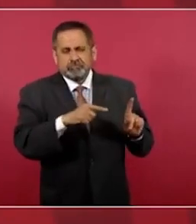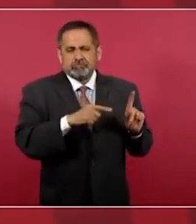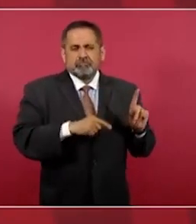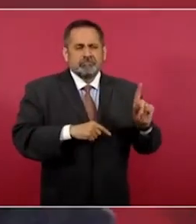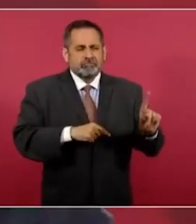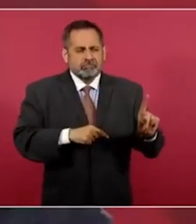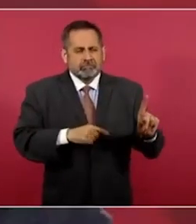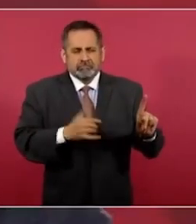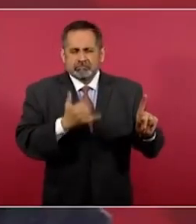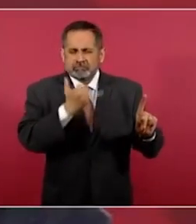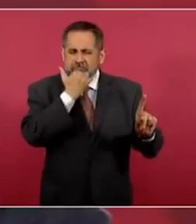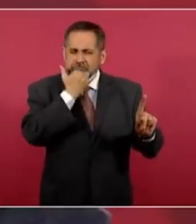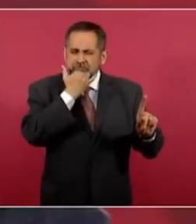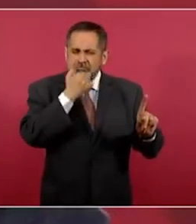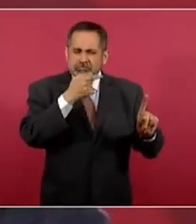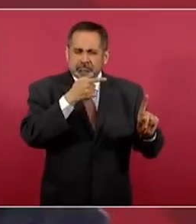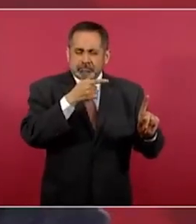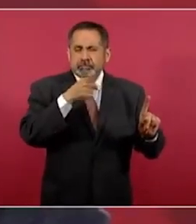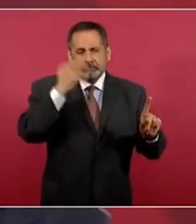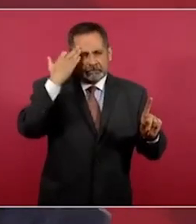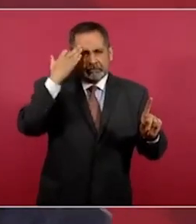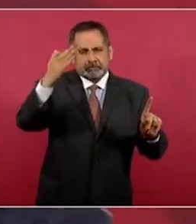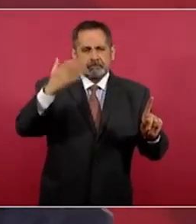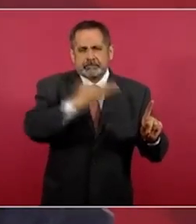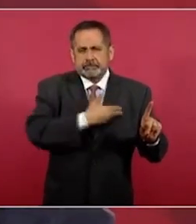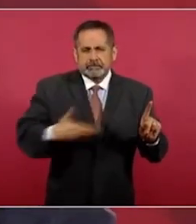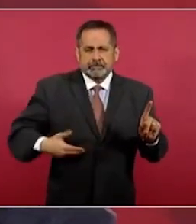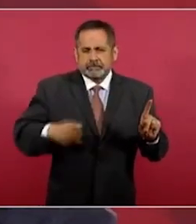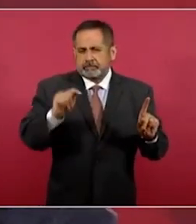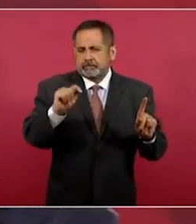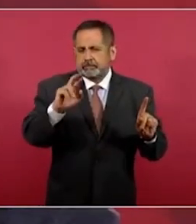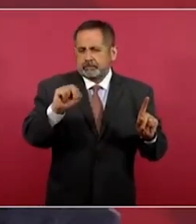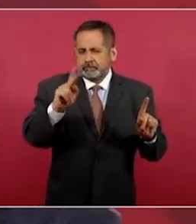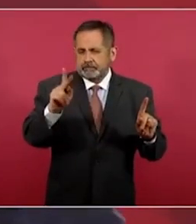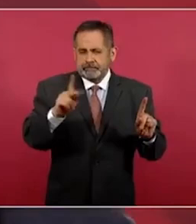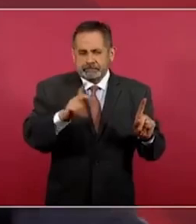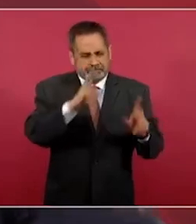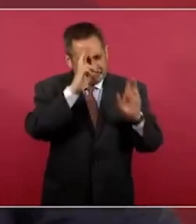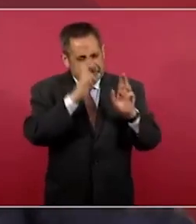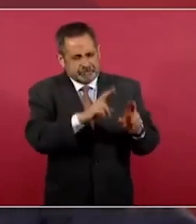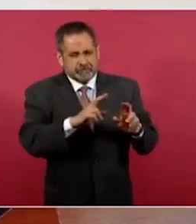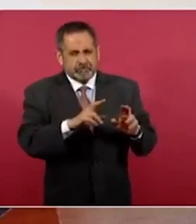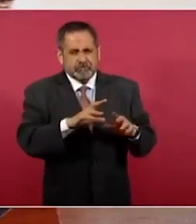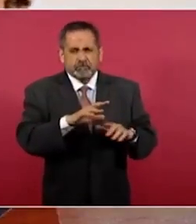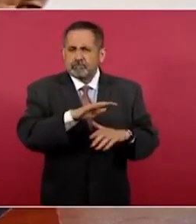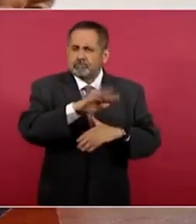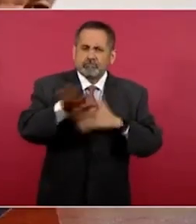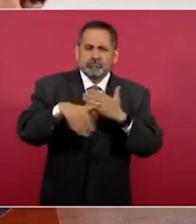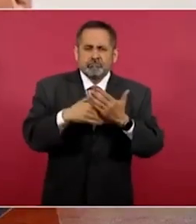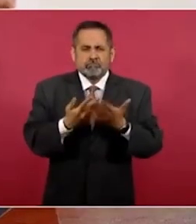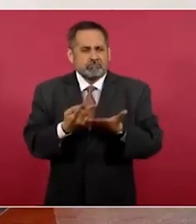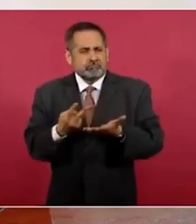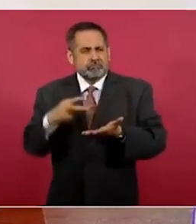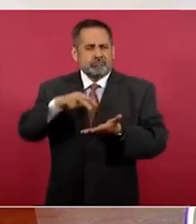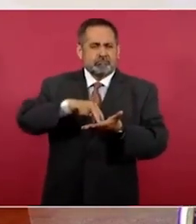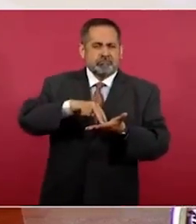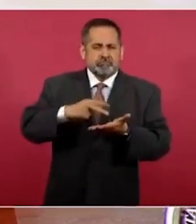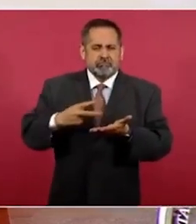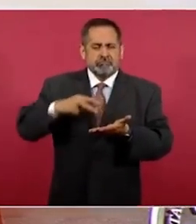presidente Trump, todos de pie los legisladores